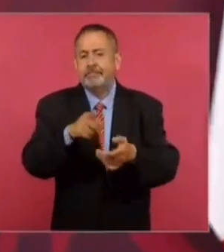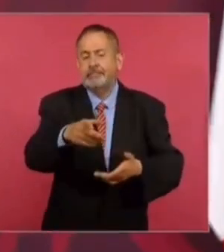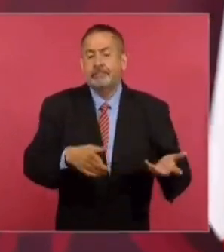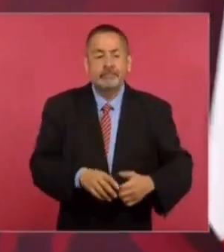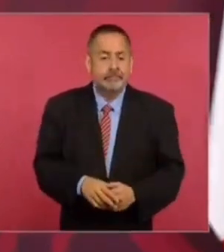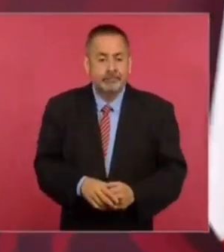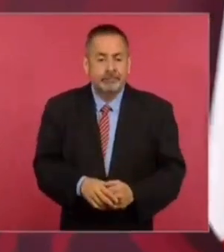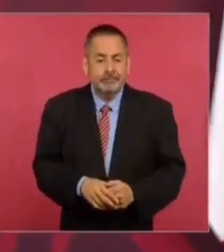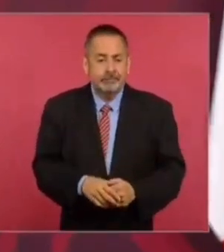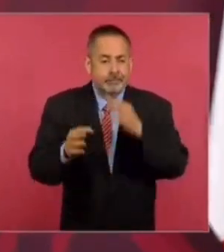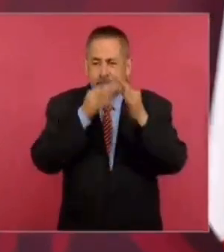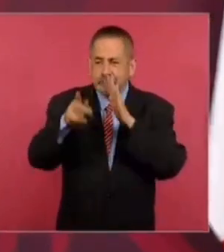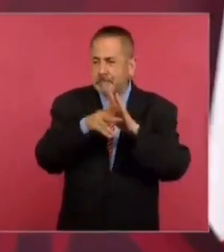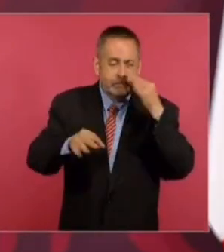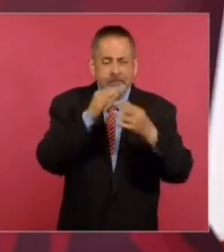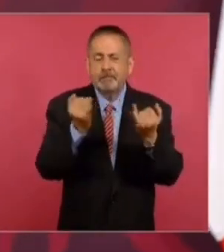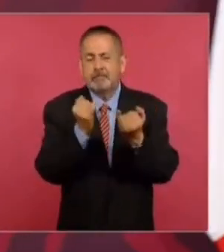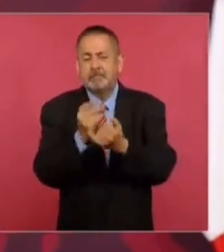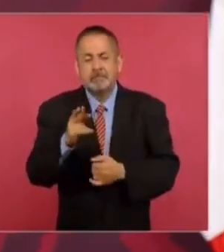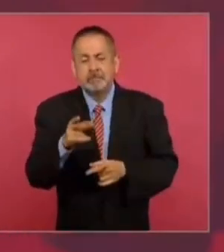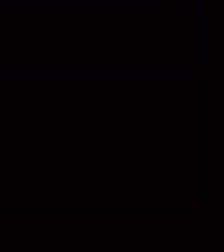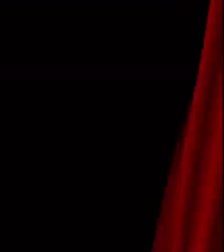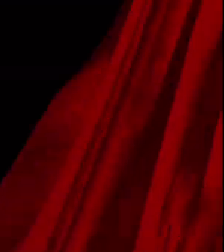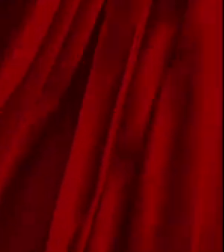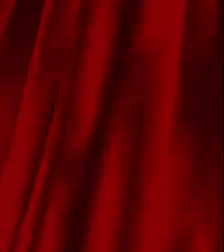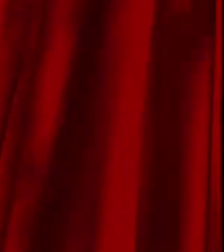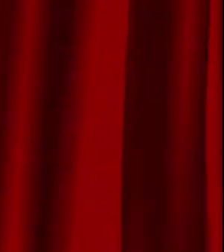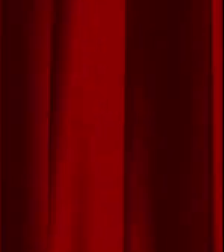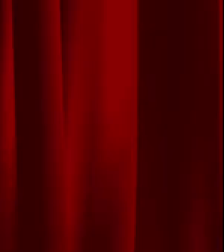los medios de información.